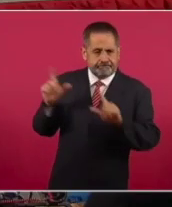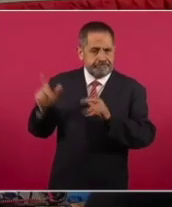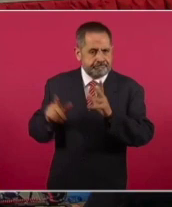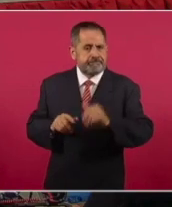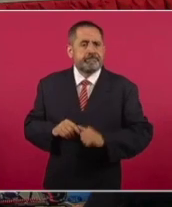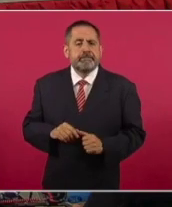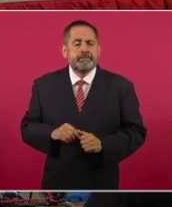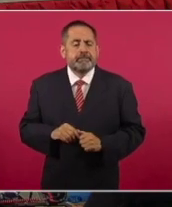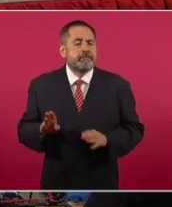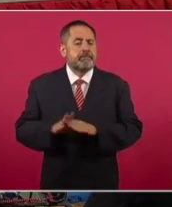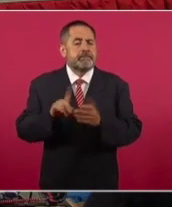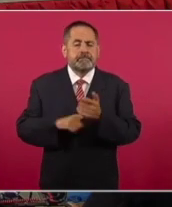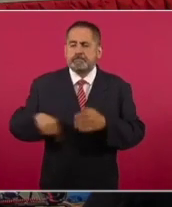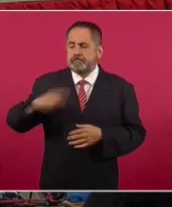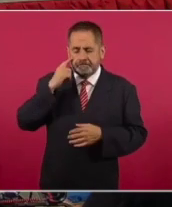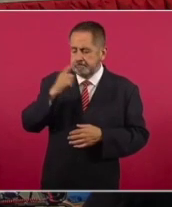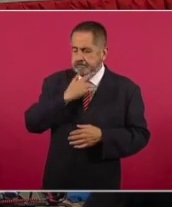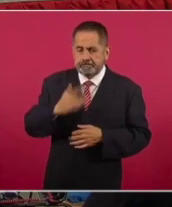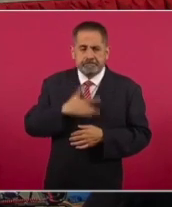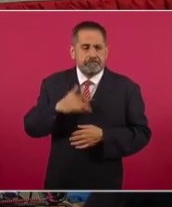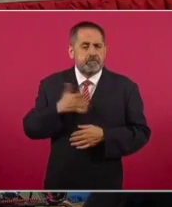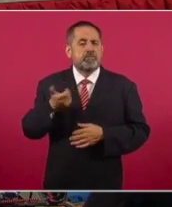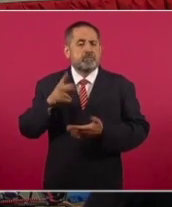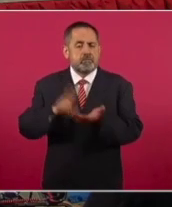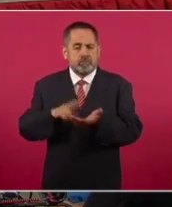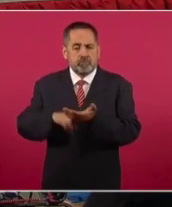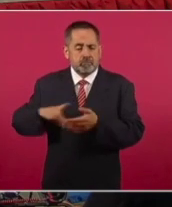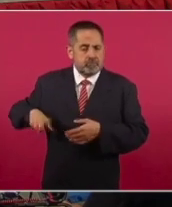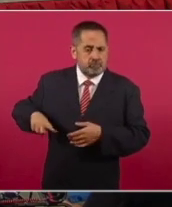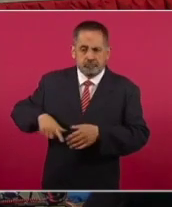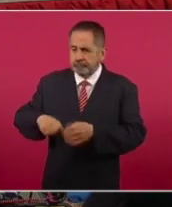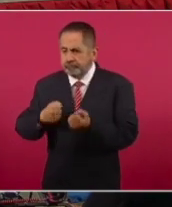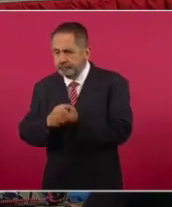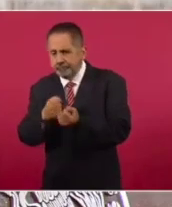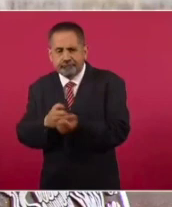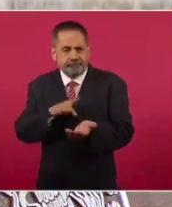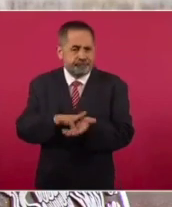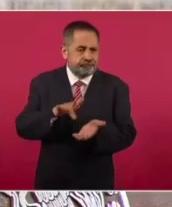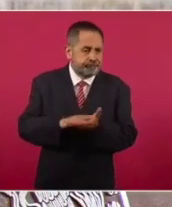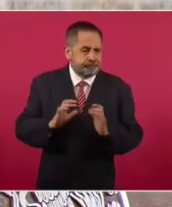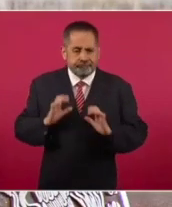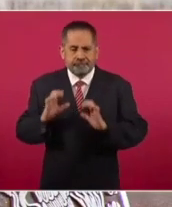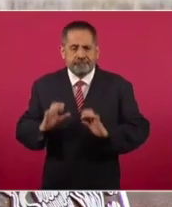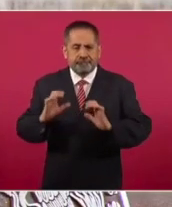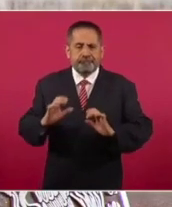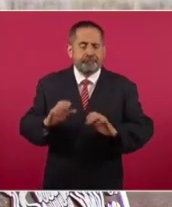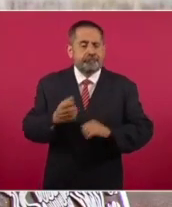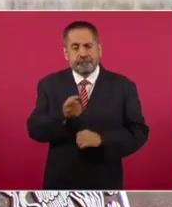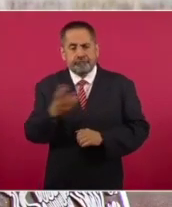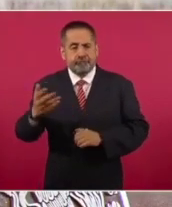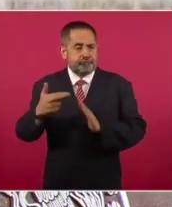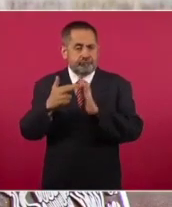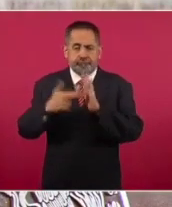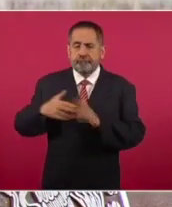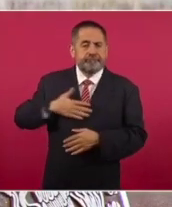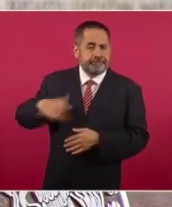lo que estimamos es el costo para el Estado de mantener este paquete. Algunas de las medidas